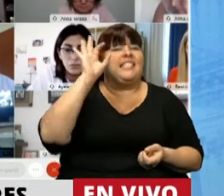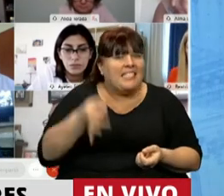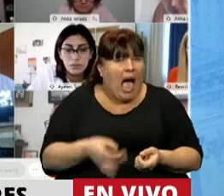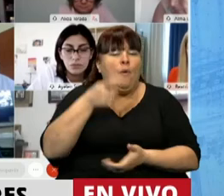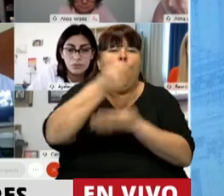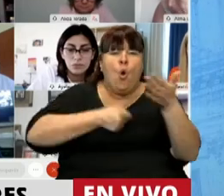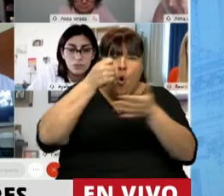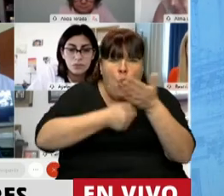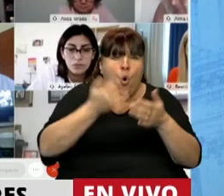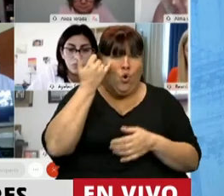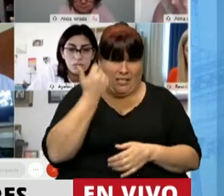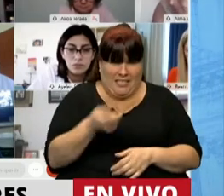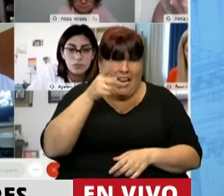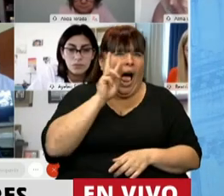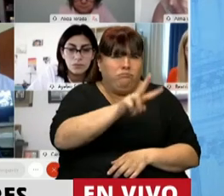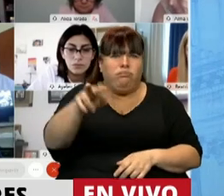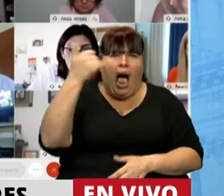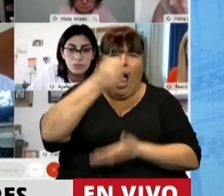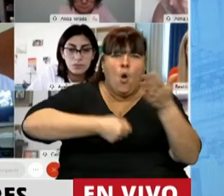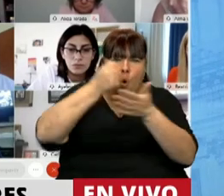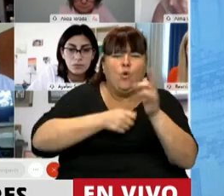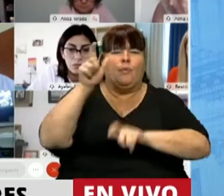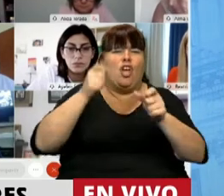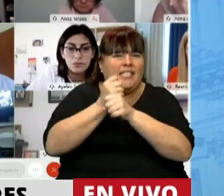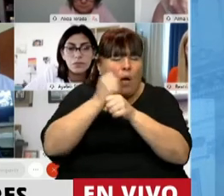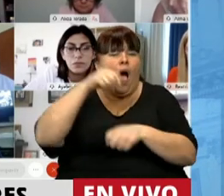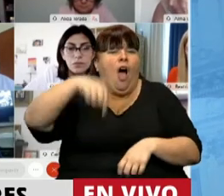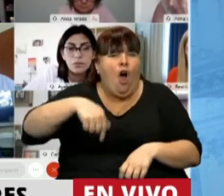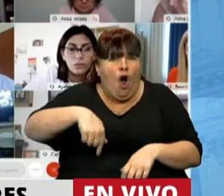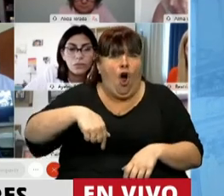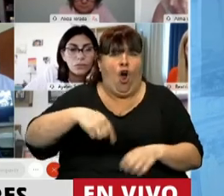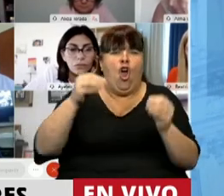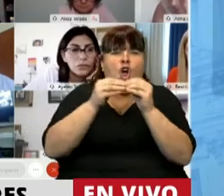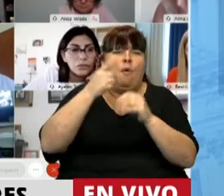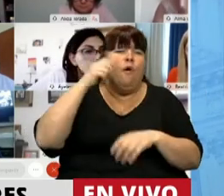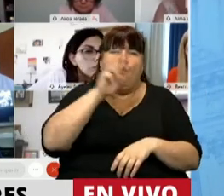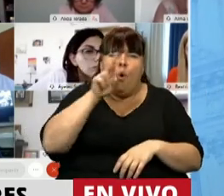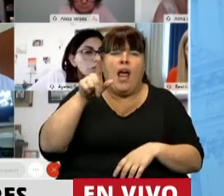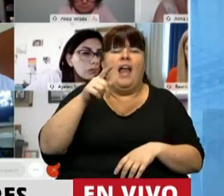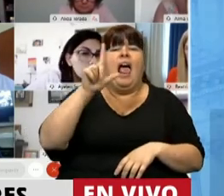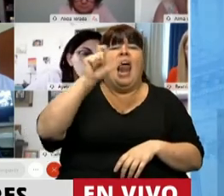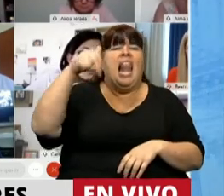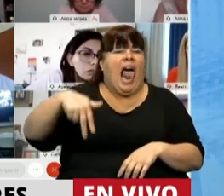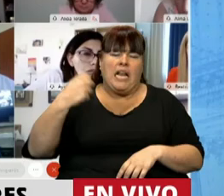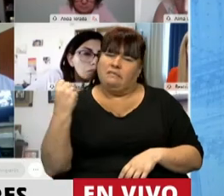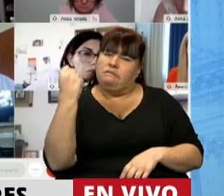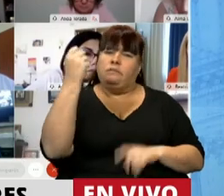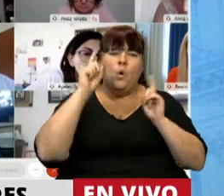que en esa lucha que ya se está viendo en muchos lugares, muchos trabajadores, hoy están las compañeras y compañeros de LAN que no se